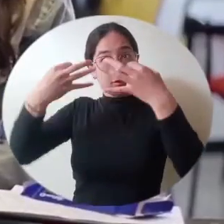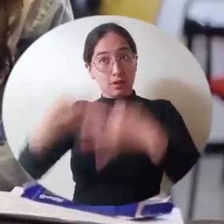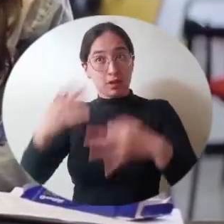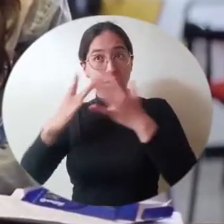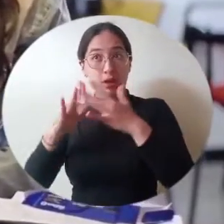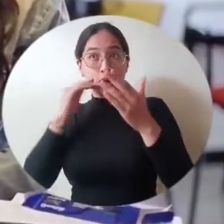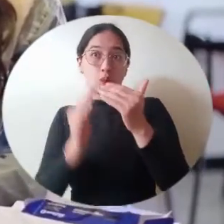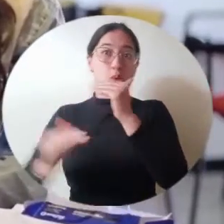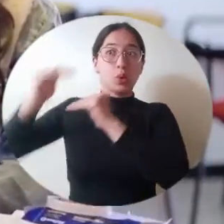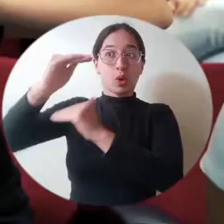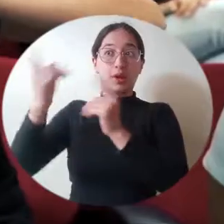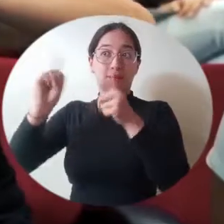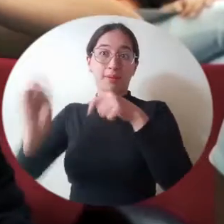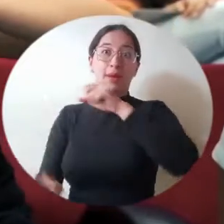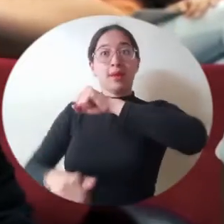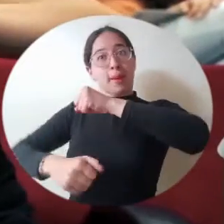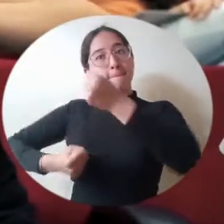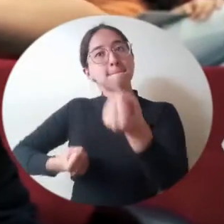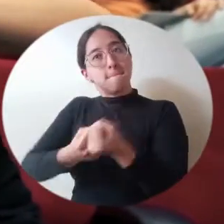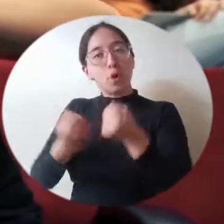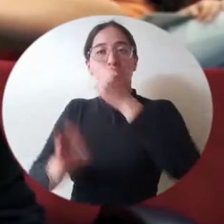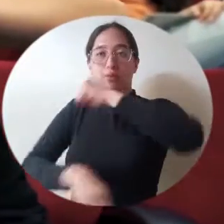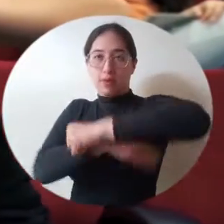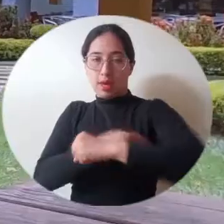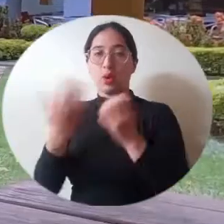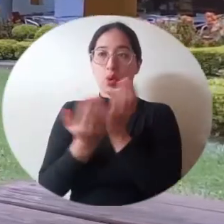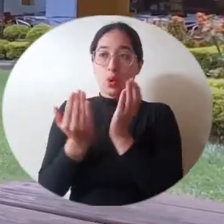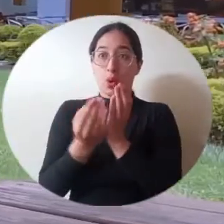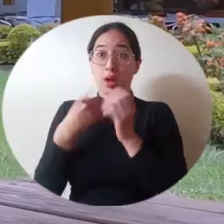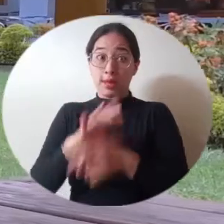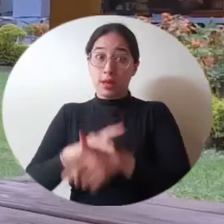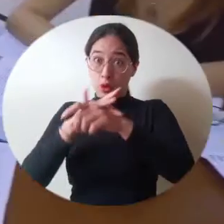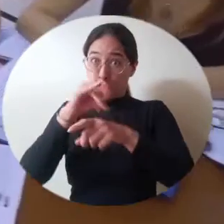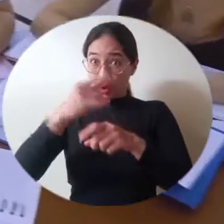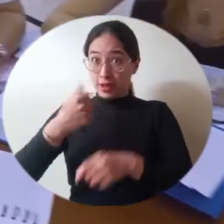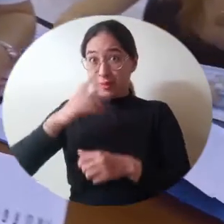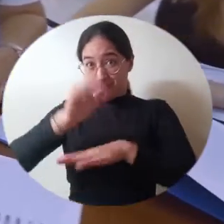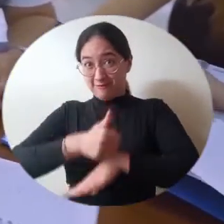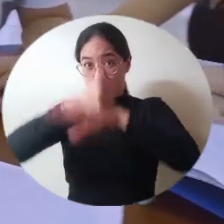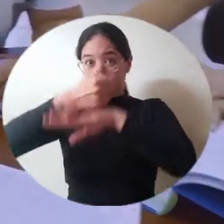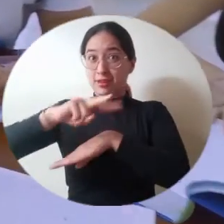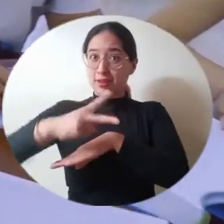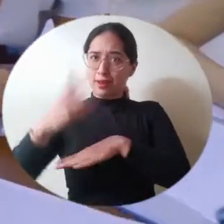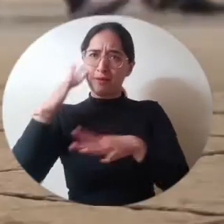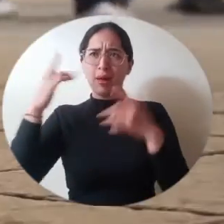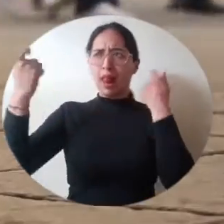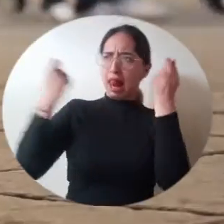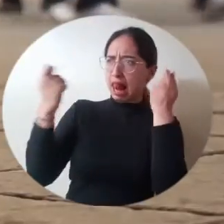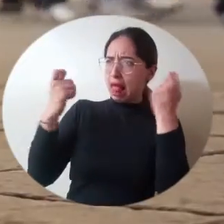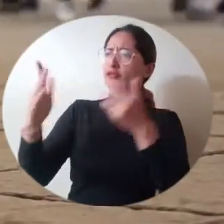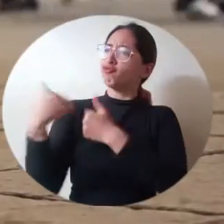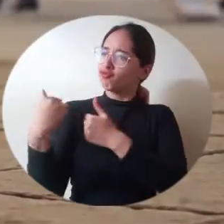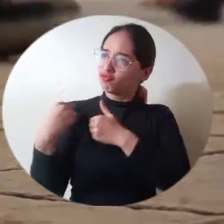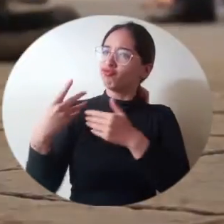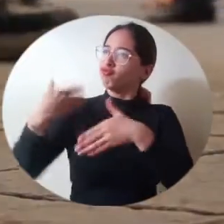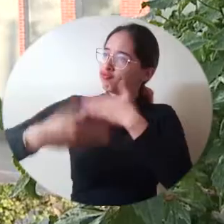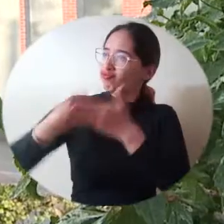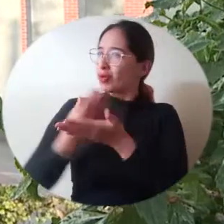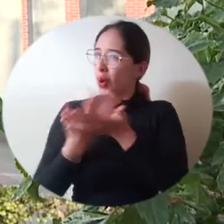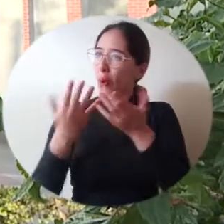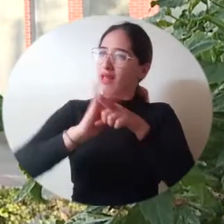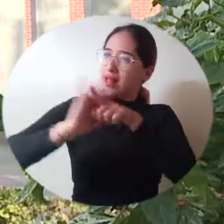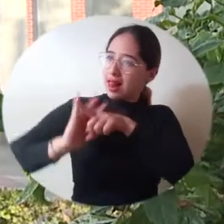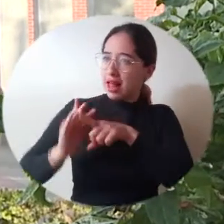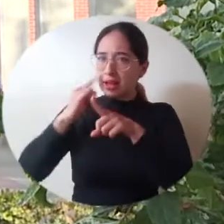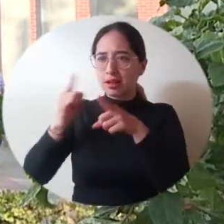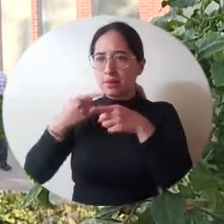educación superior con apoyo del Ministerio de Educación, el vicerector García cumplirá una labor indispensable y estratégica alrededor de varios retos que a